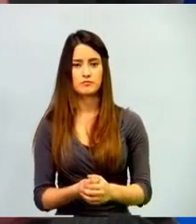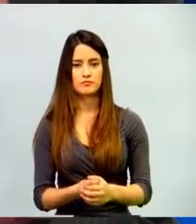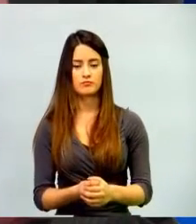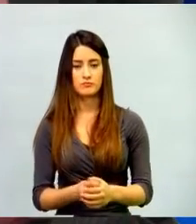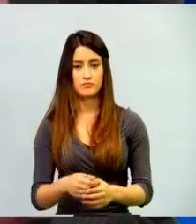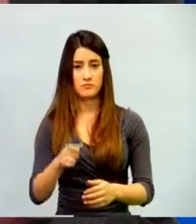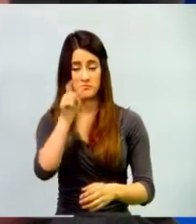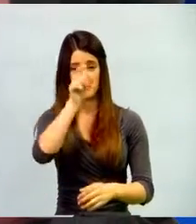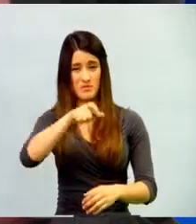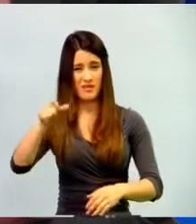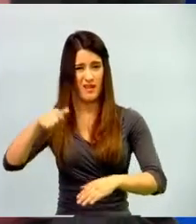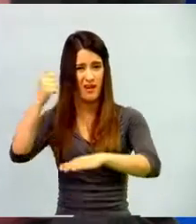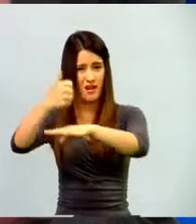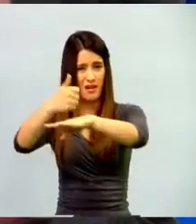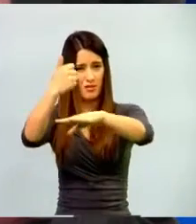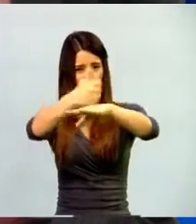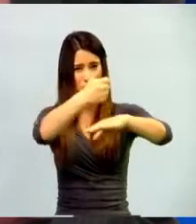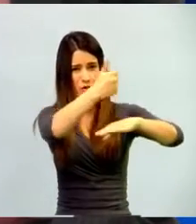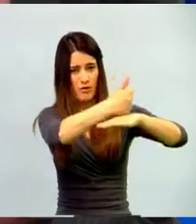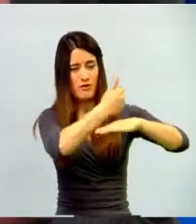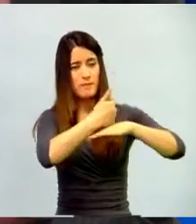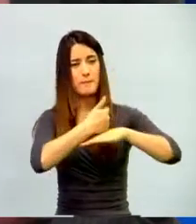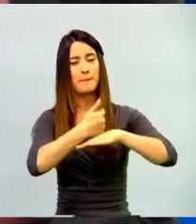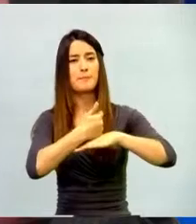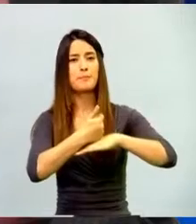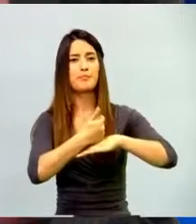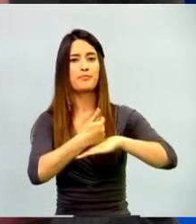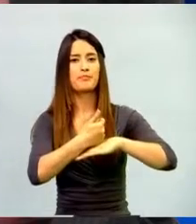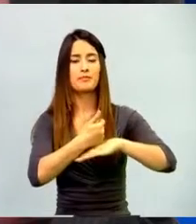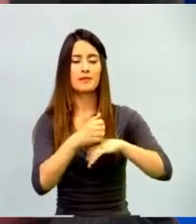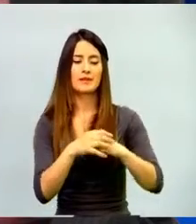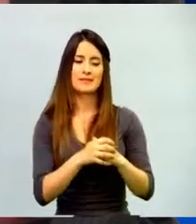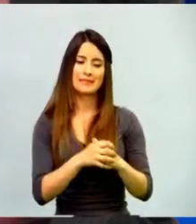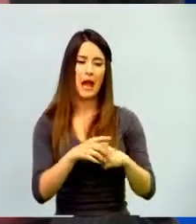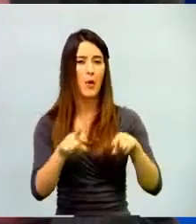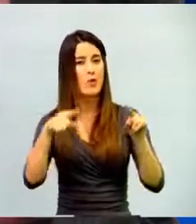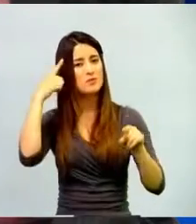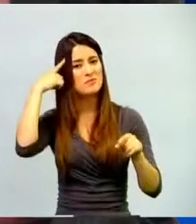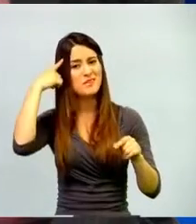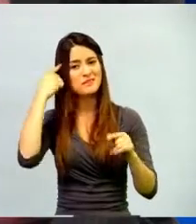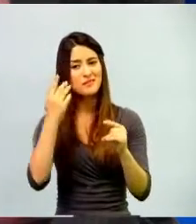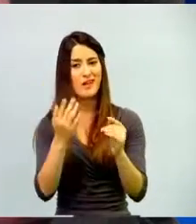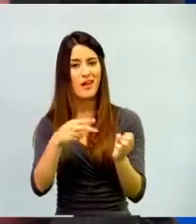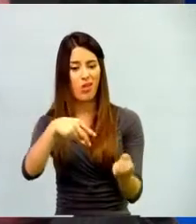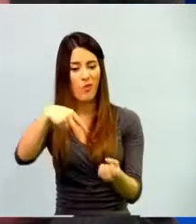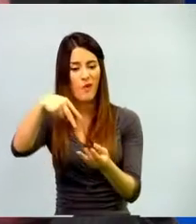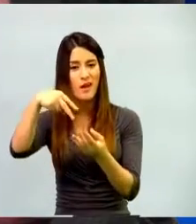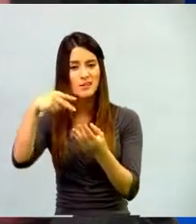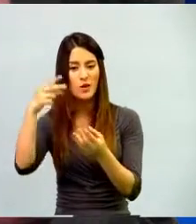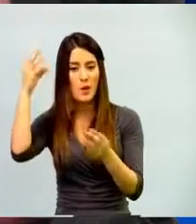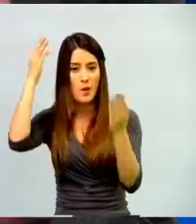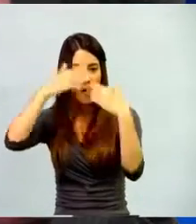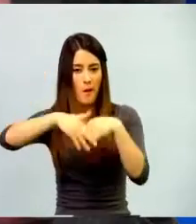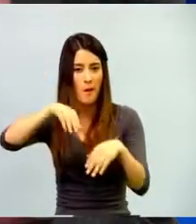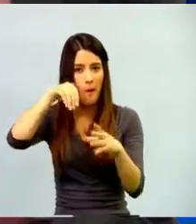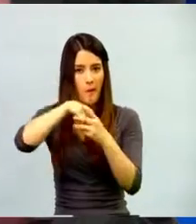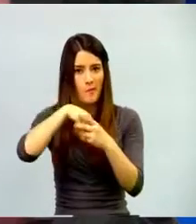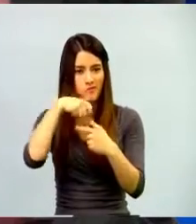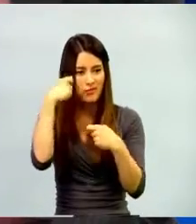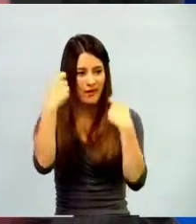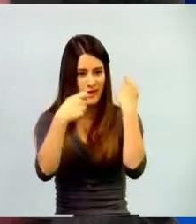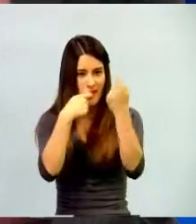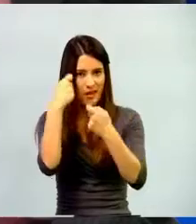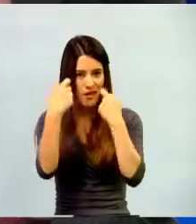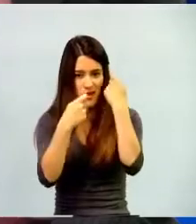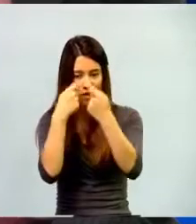los rectores o la educación se sigue viendo como un negocio, como ese negocio donde yo tengo que